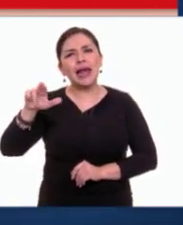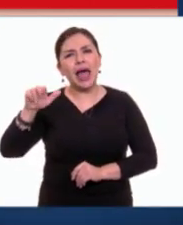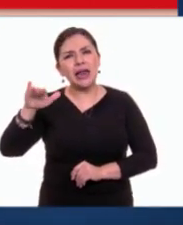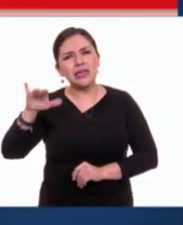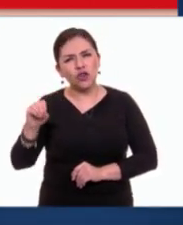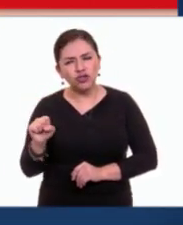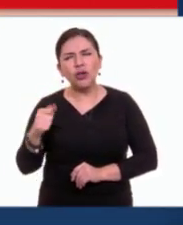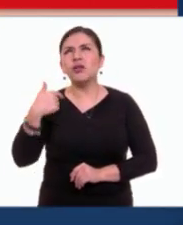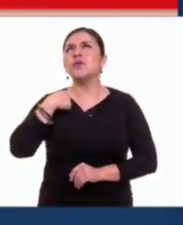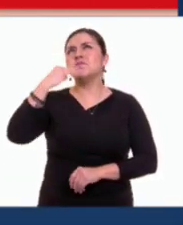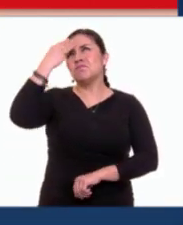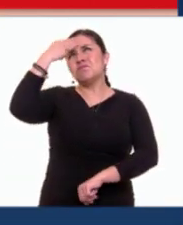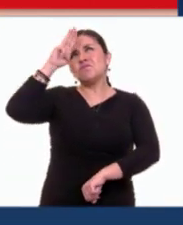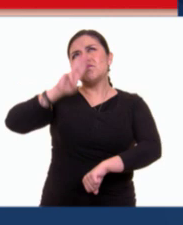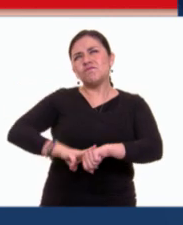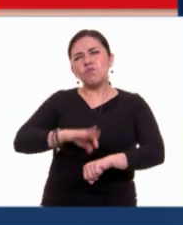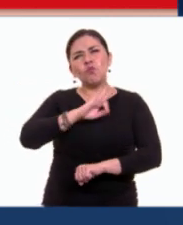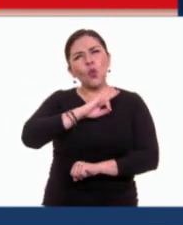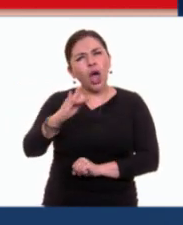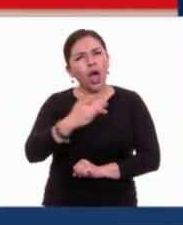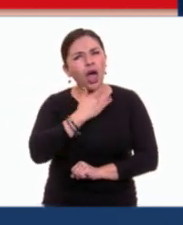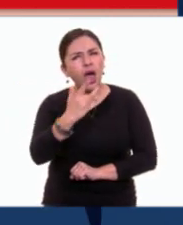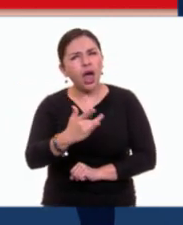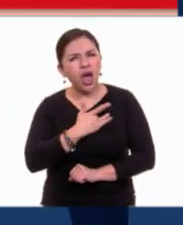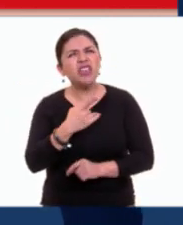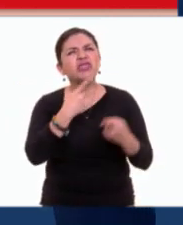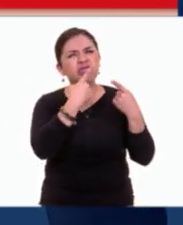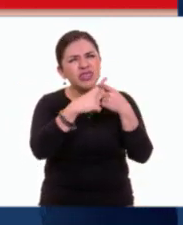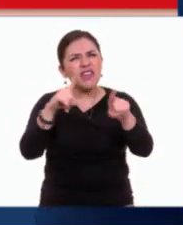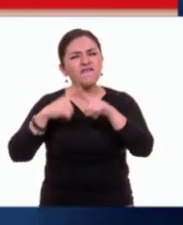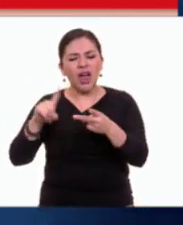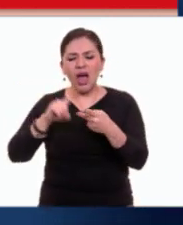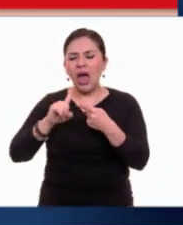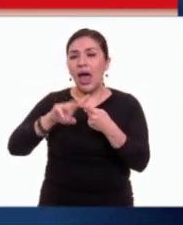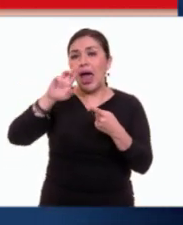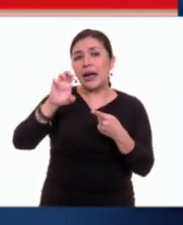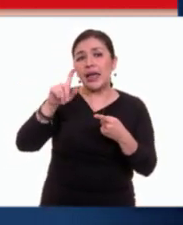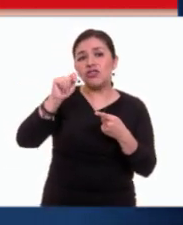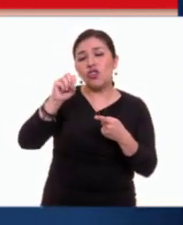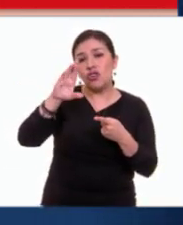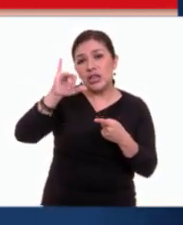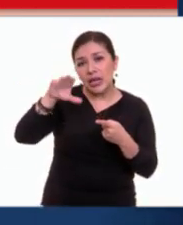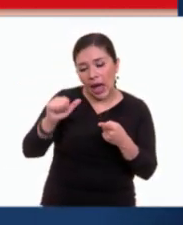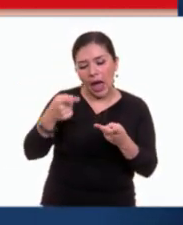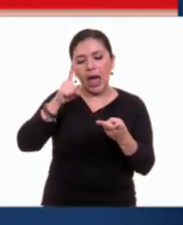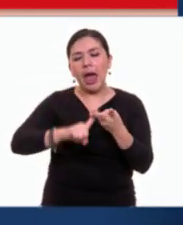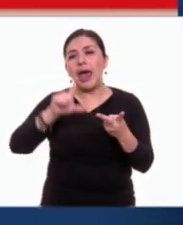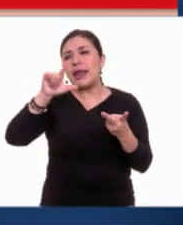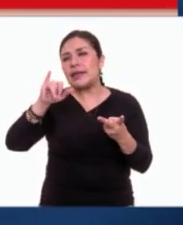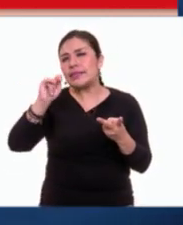Hasta donde recuerdo, se pueden hacer uso de diferentes figuras retóricas o literarias. ¿No, niñas y niños? ¿Estoy bien? ¿Sí?